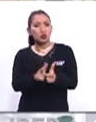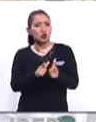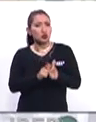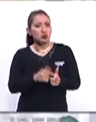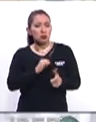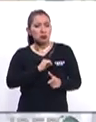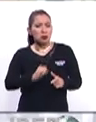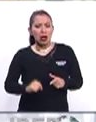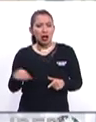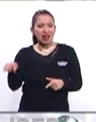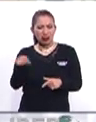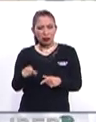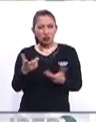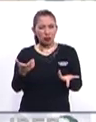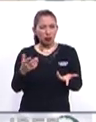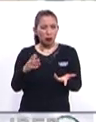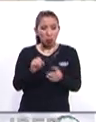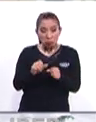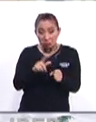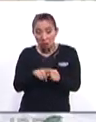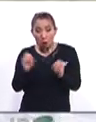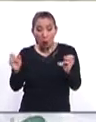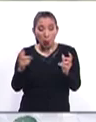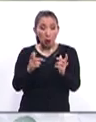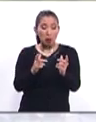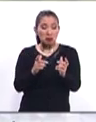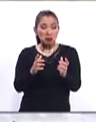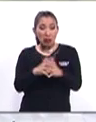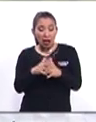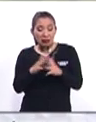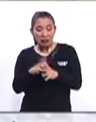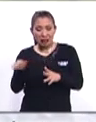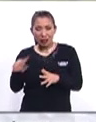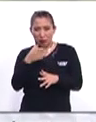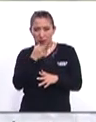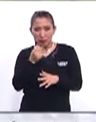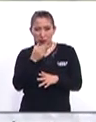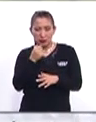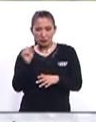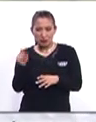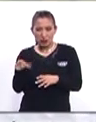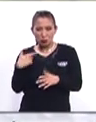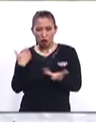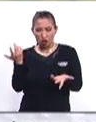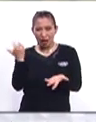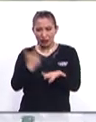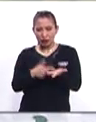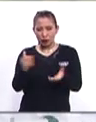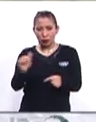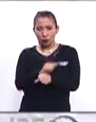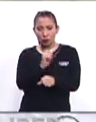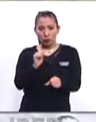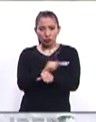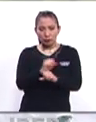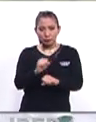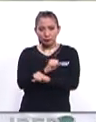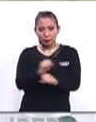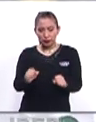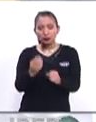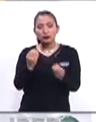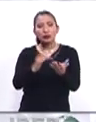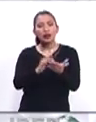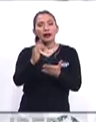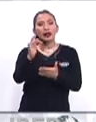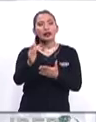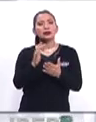grupo activista, social o guerrillero del autor material de este atentado. Te